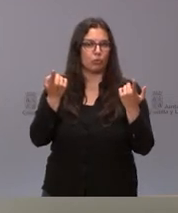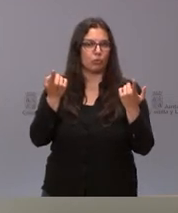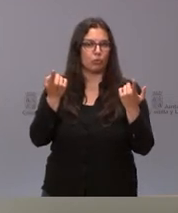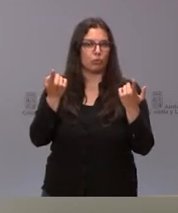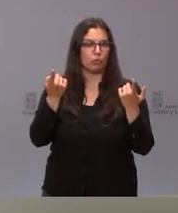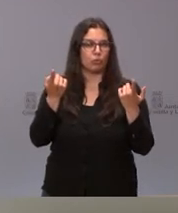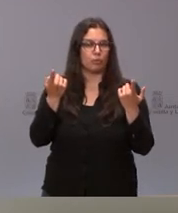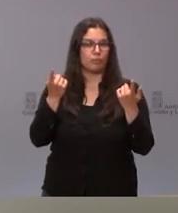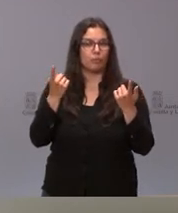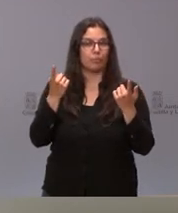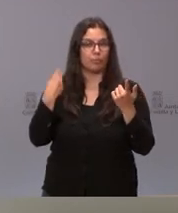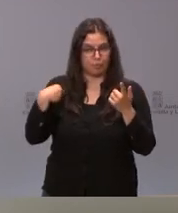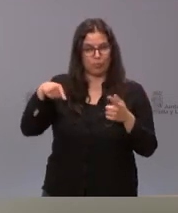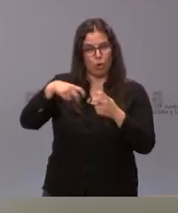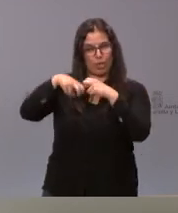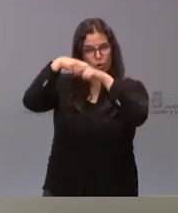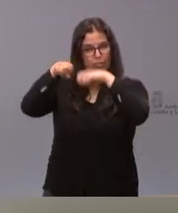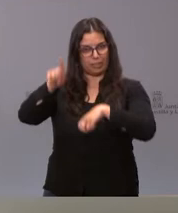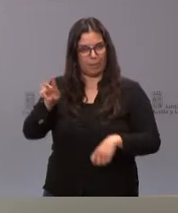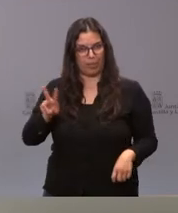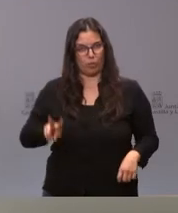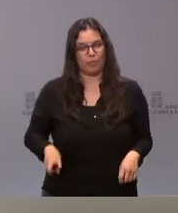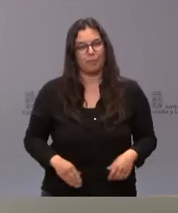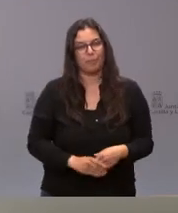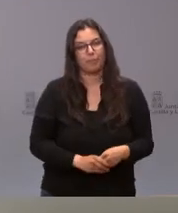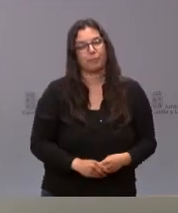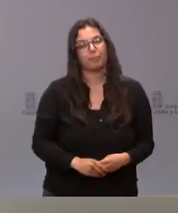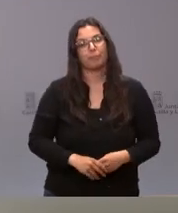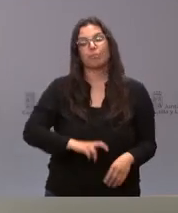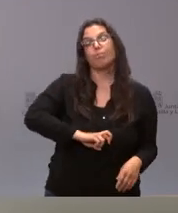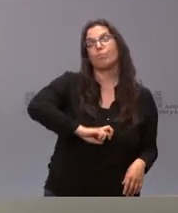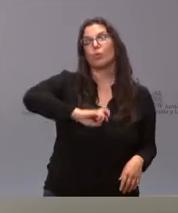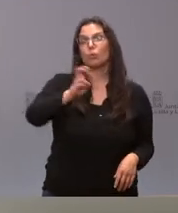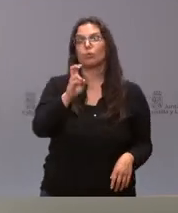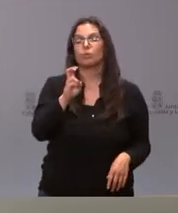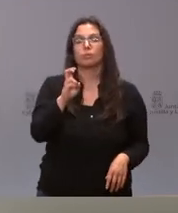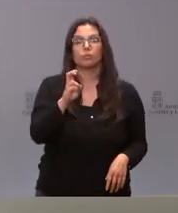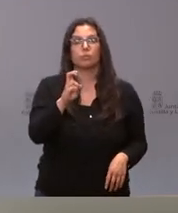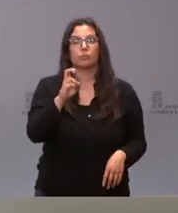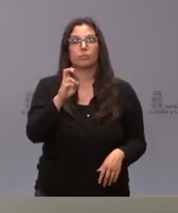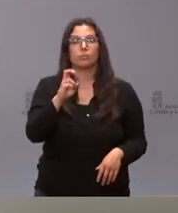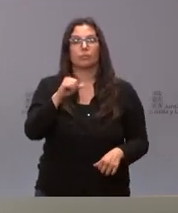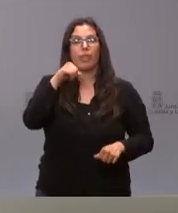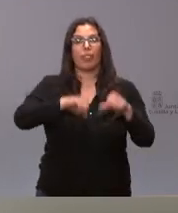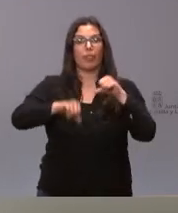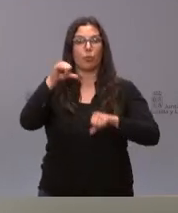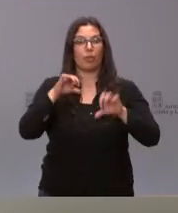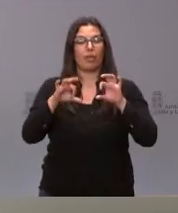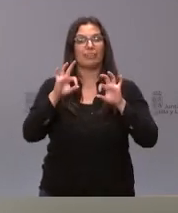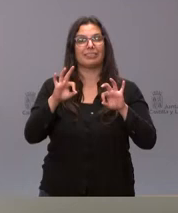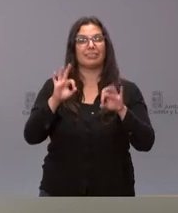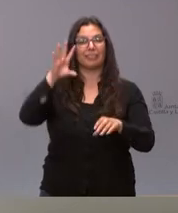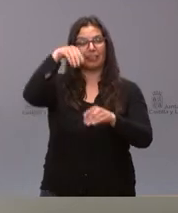en el caso del mismo hospital. Y en el caso de la cirugía vascular del Complejo